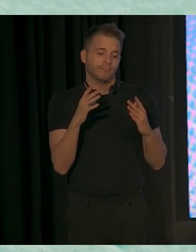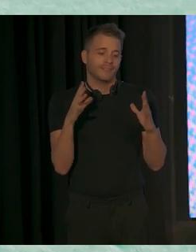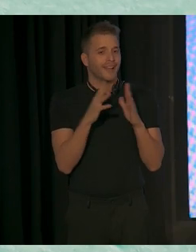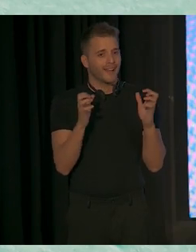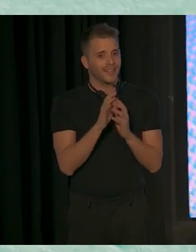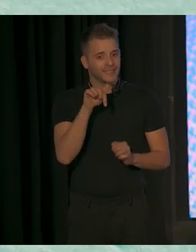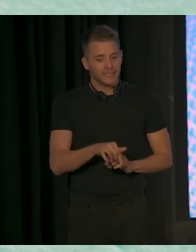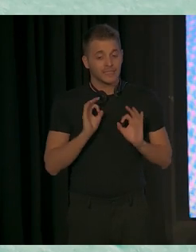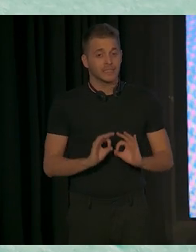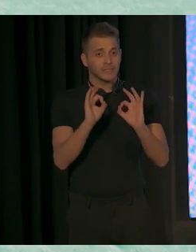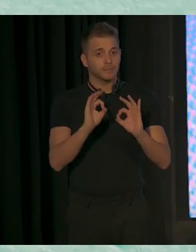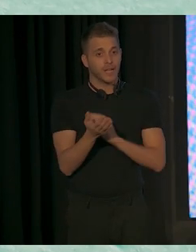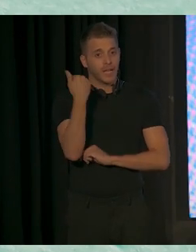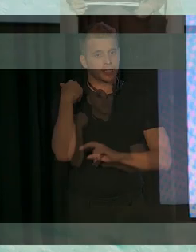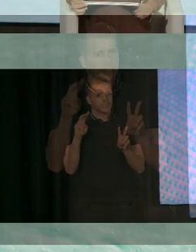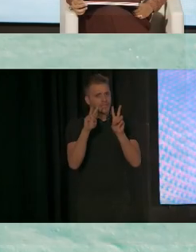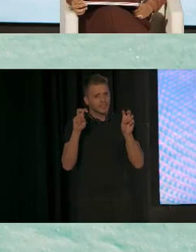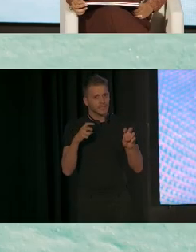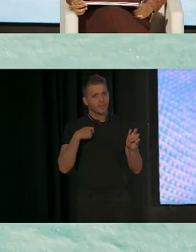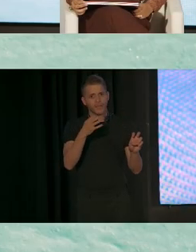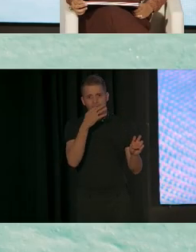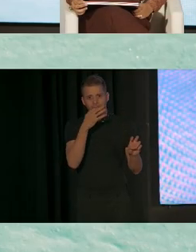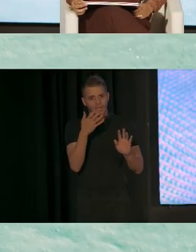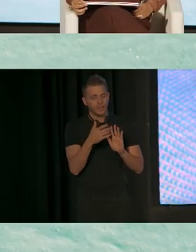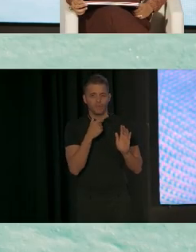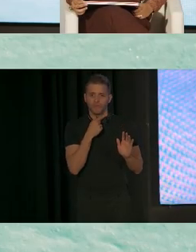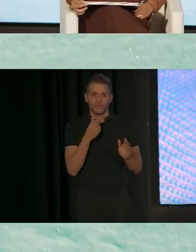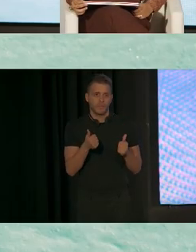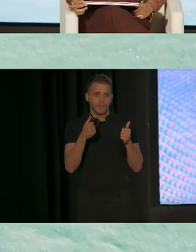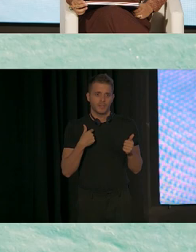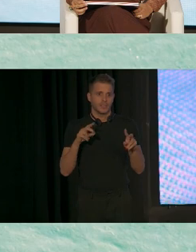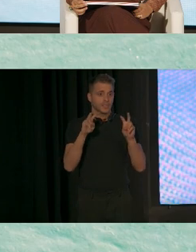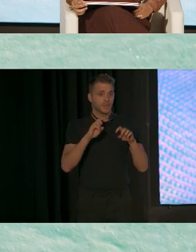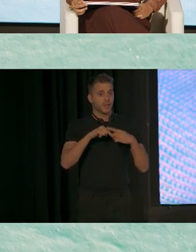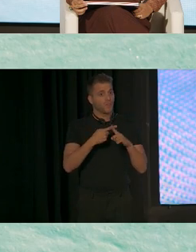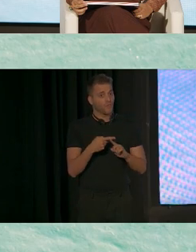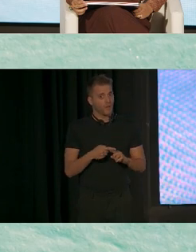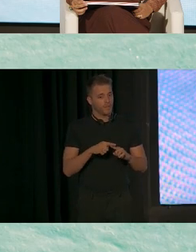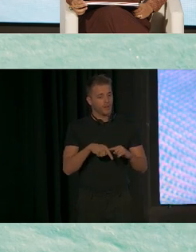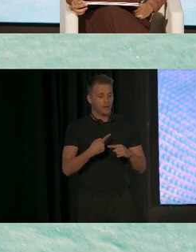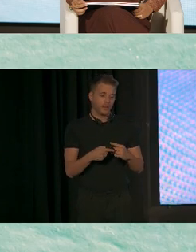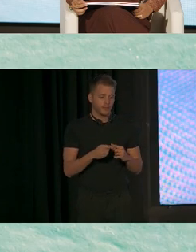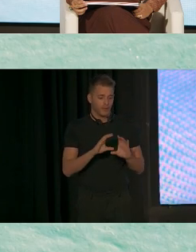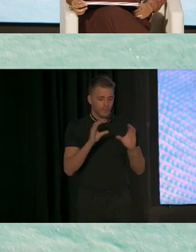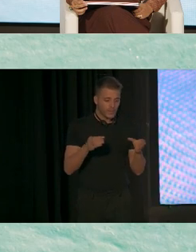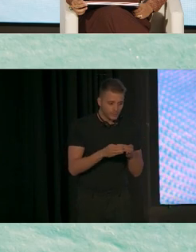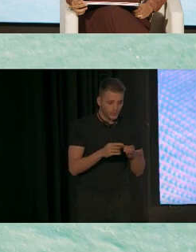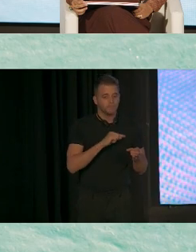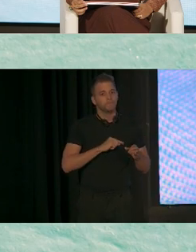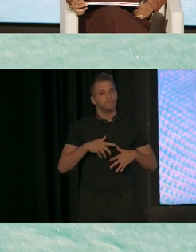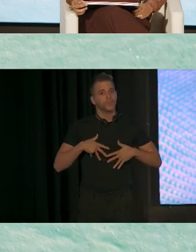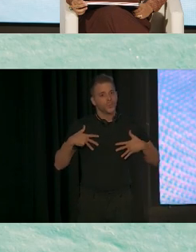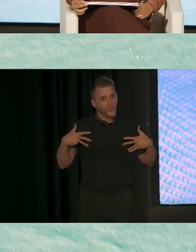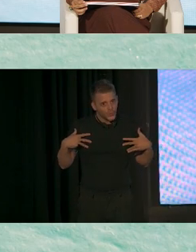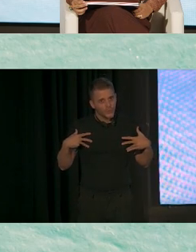el tema de ayer en la tarde sobre las familias de la comunidad. Me inspiro y me emociona porque